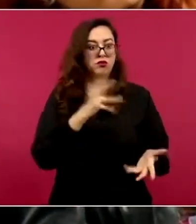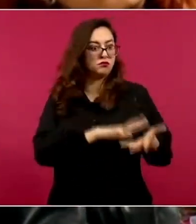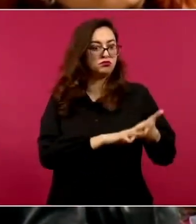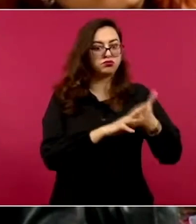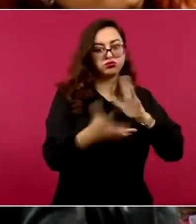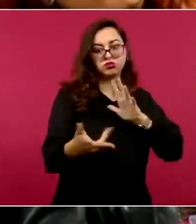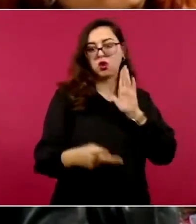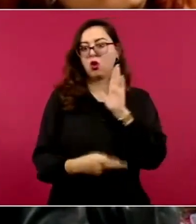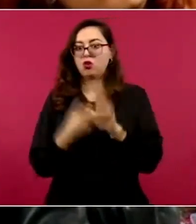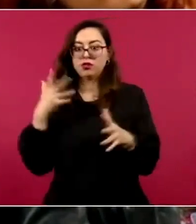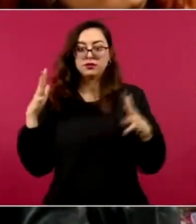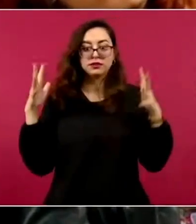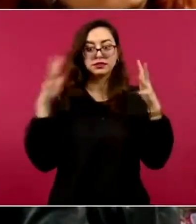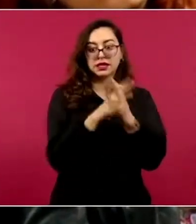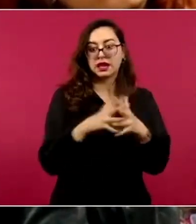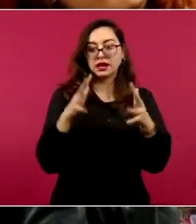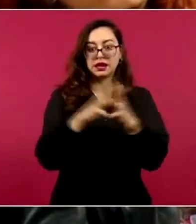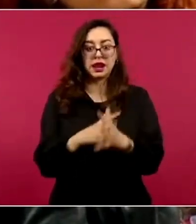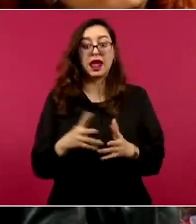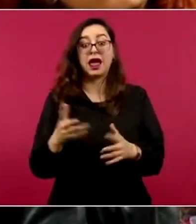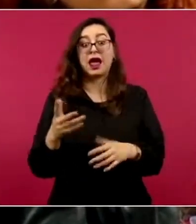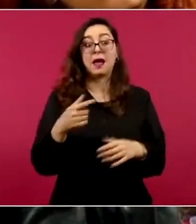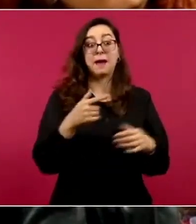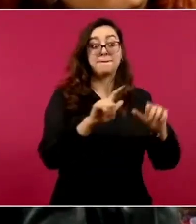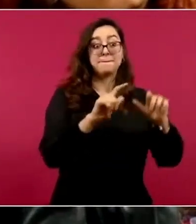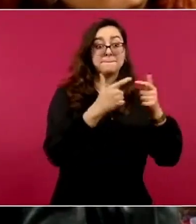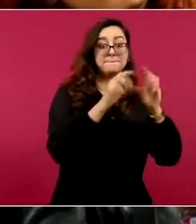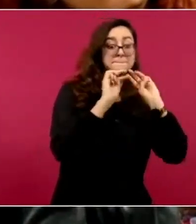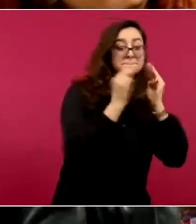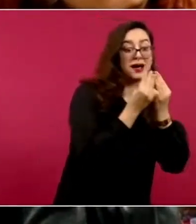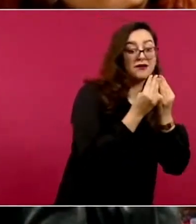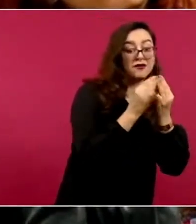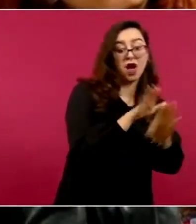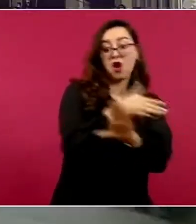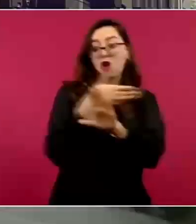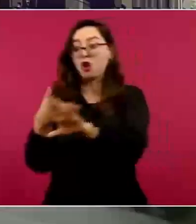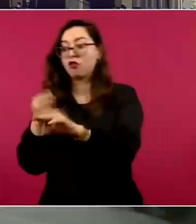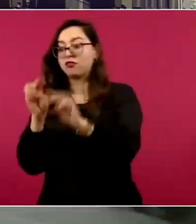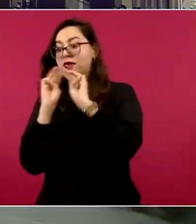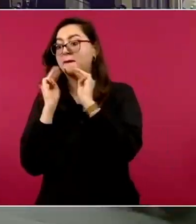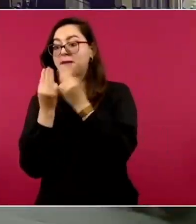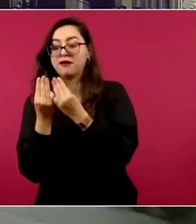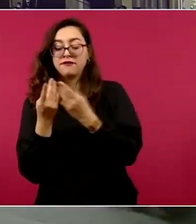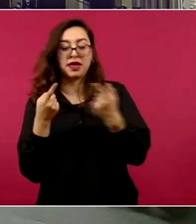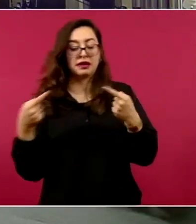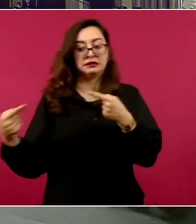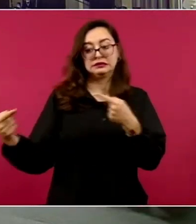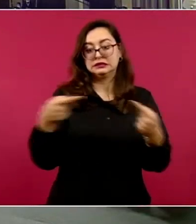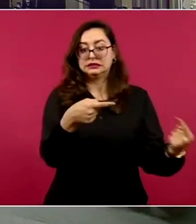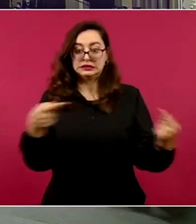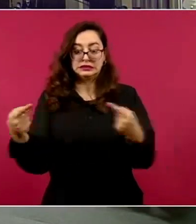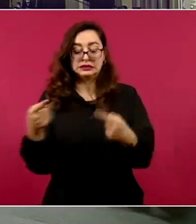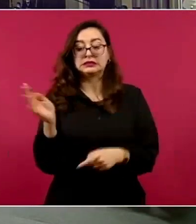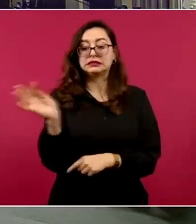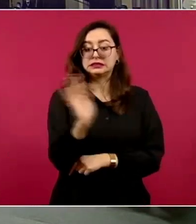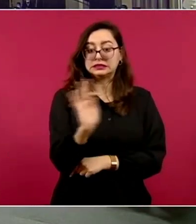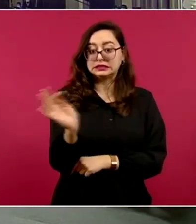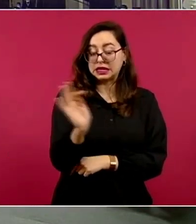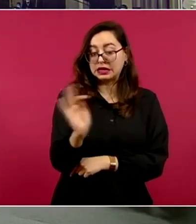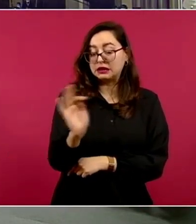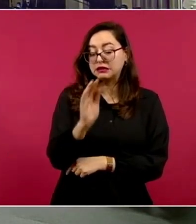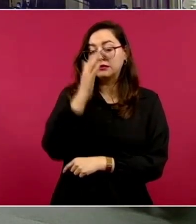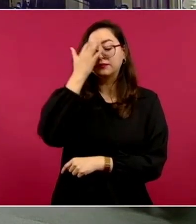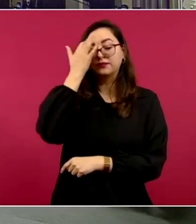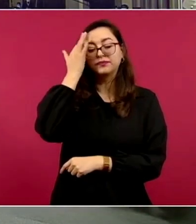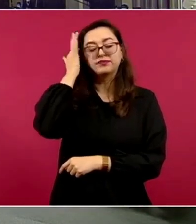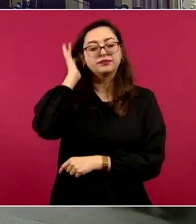estados debido al reacomodo de fuerzas por el liderazgo de estas organizaciones. Y preguntarle también, secretario, qué